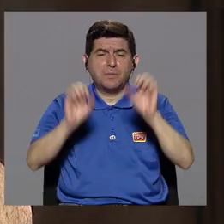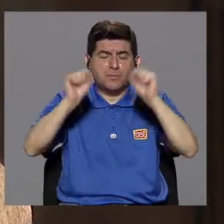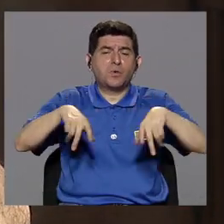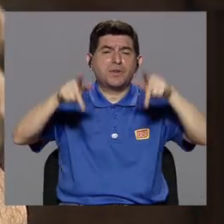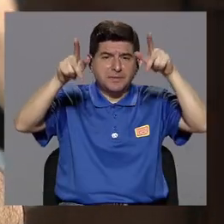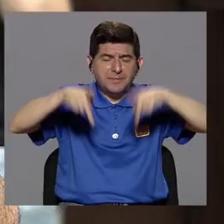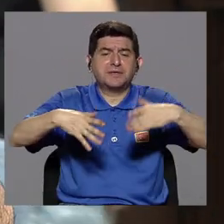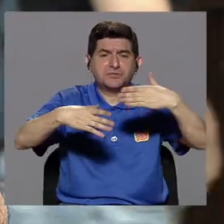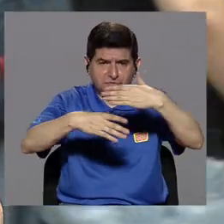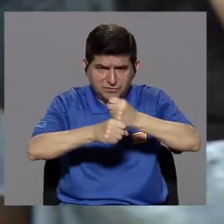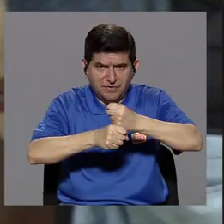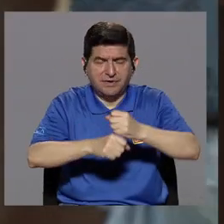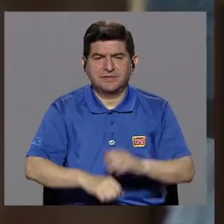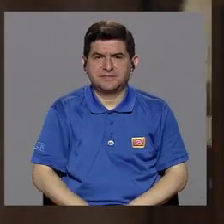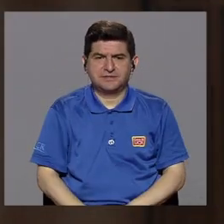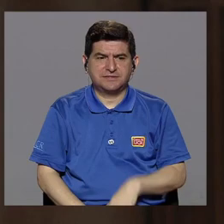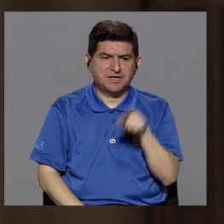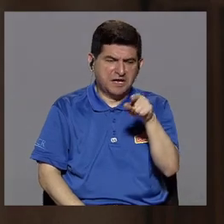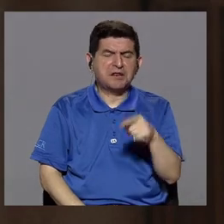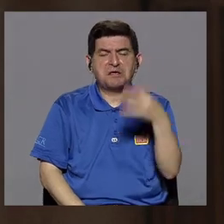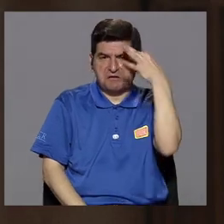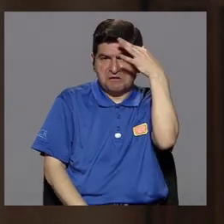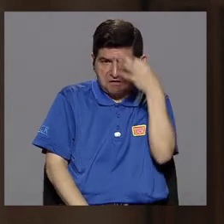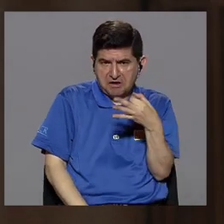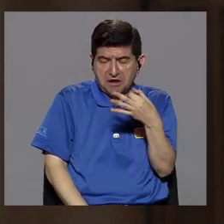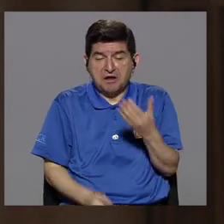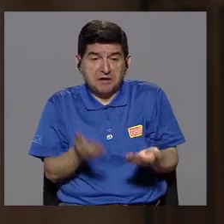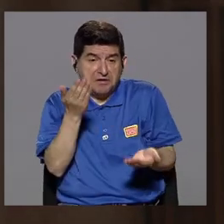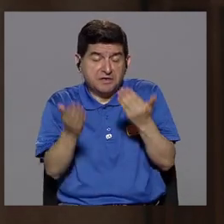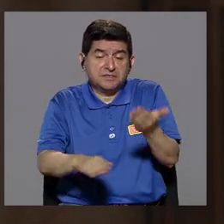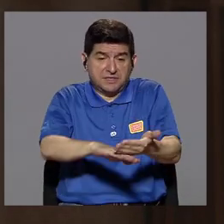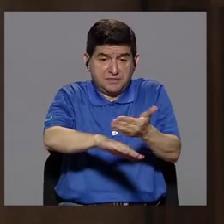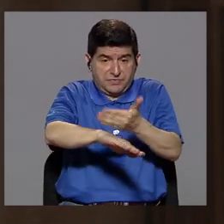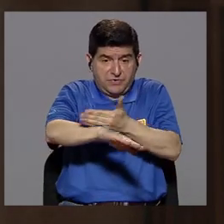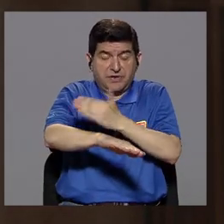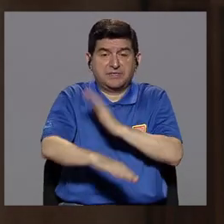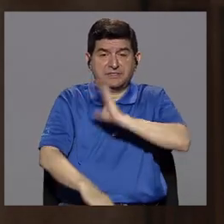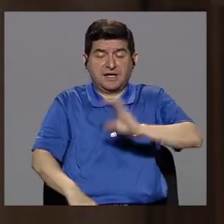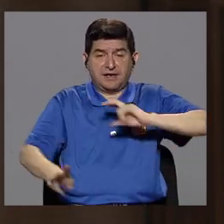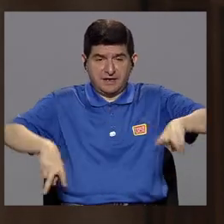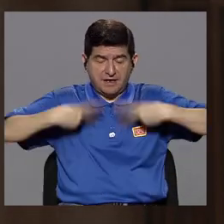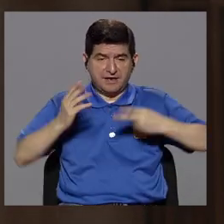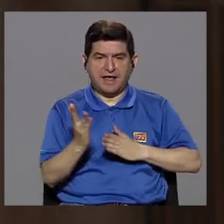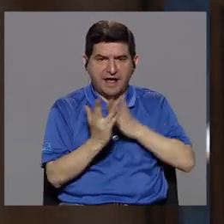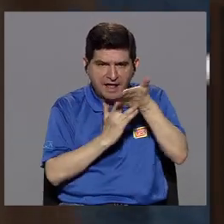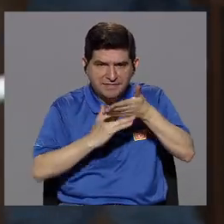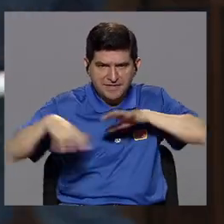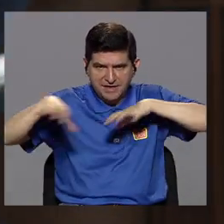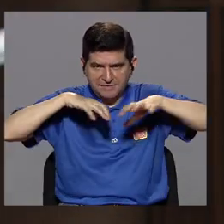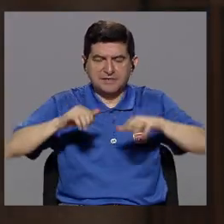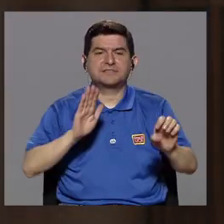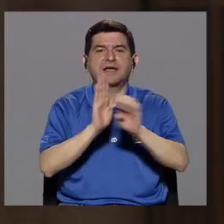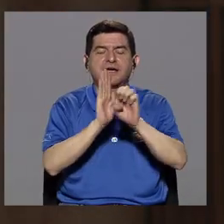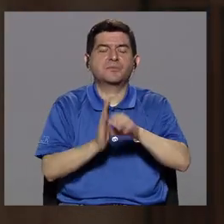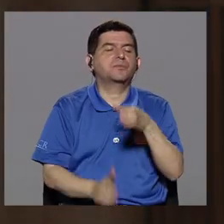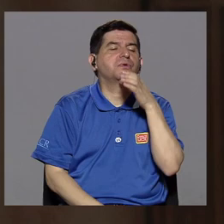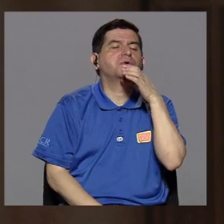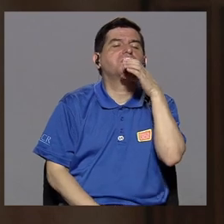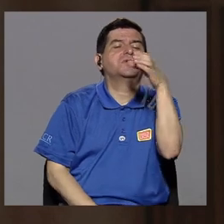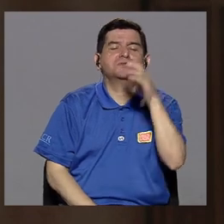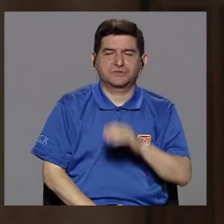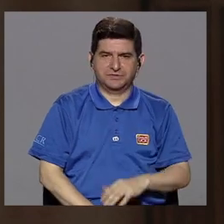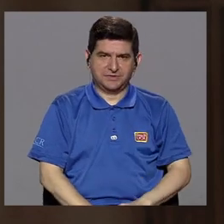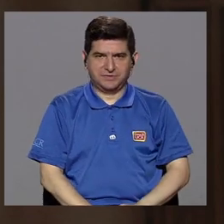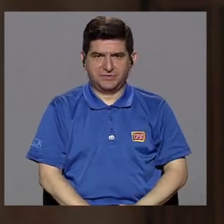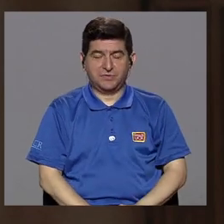podrían considerar para mejorar su calidad de vida a través del movimiento, como por ejemplo consejos sobre